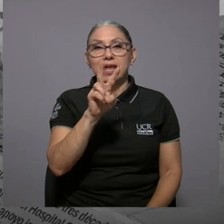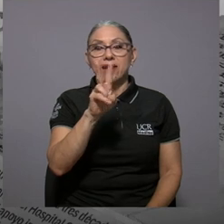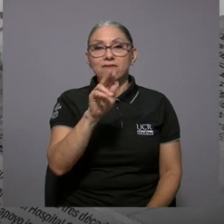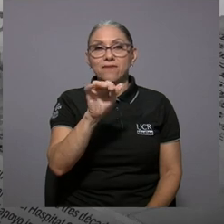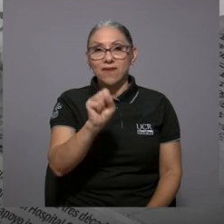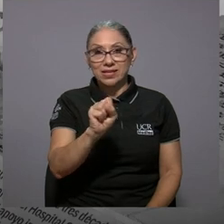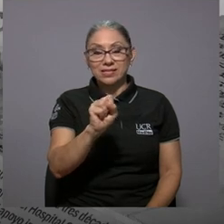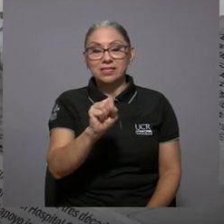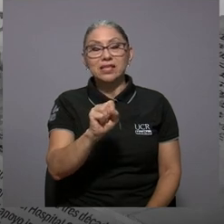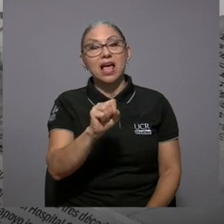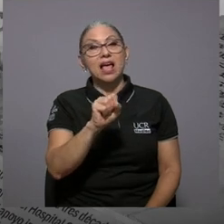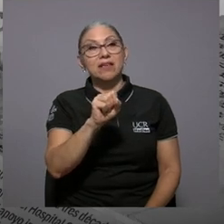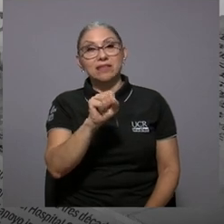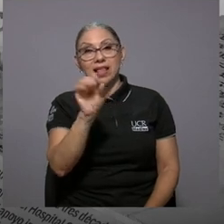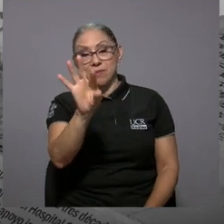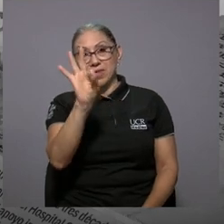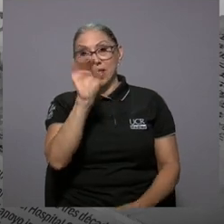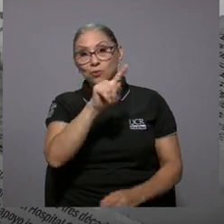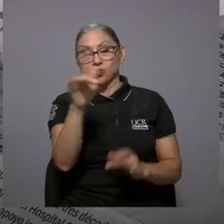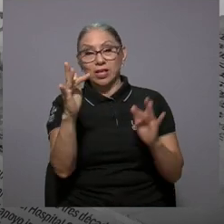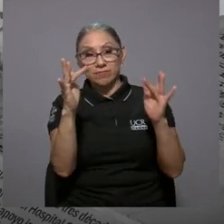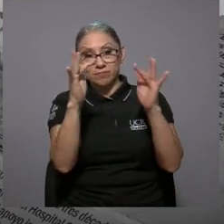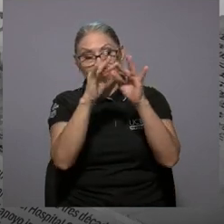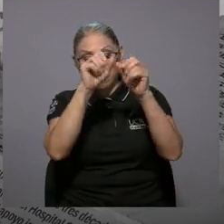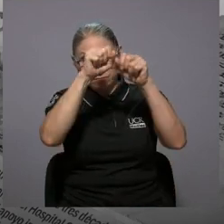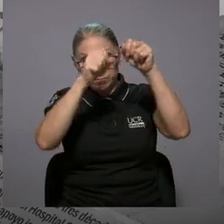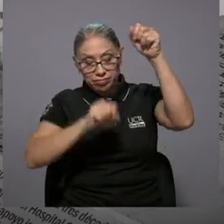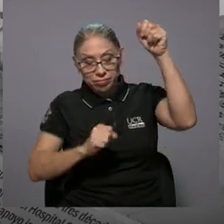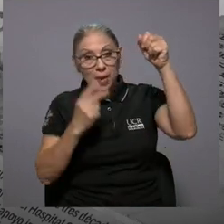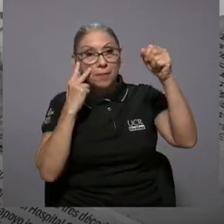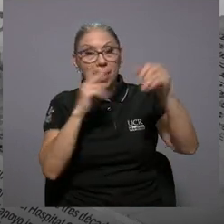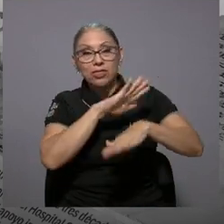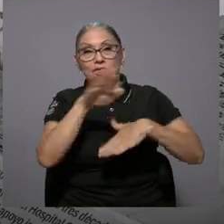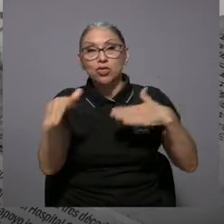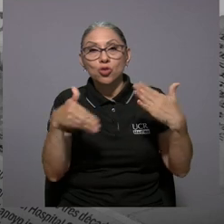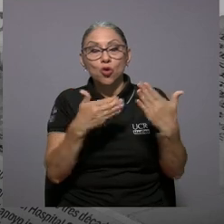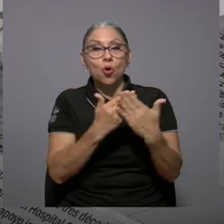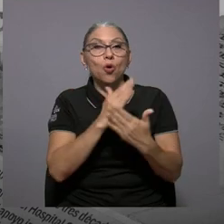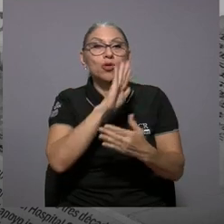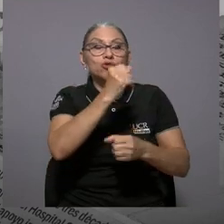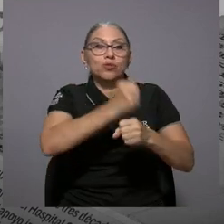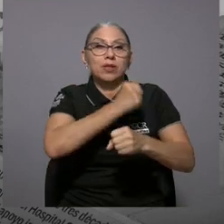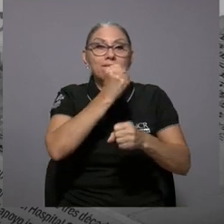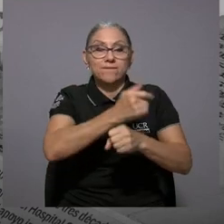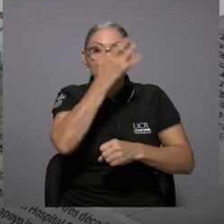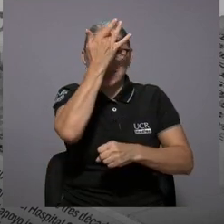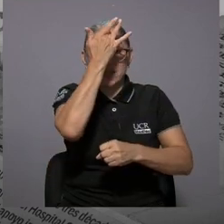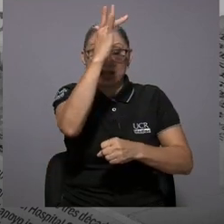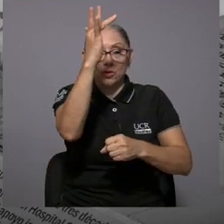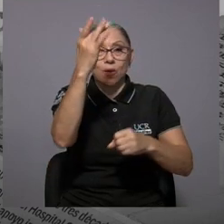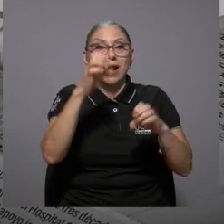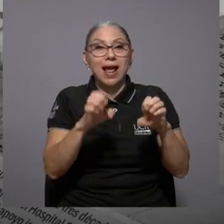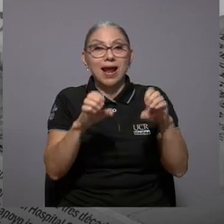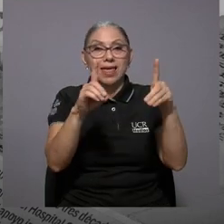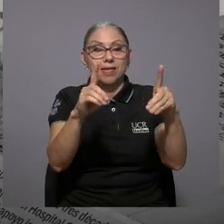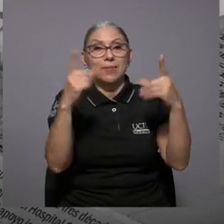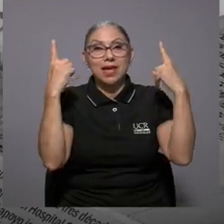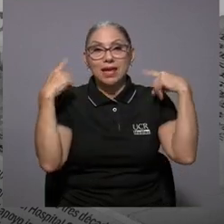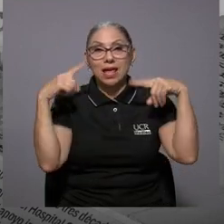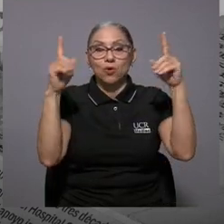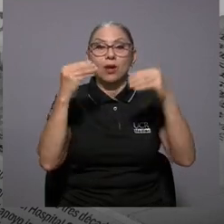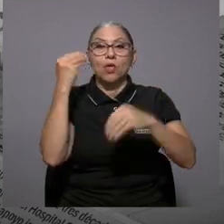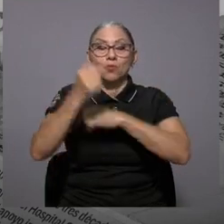invitamos a que la revisen y que vean las obras y toda su producción intelectual